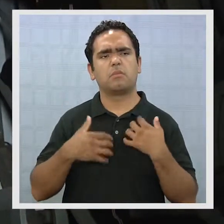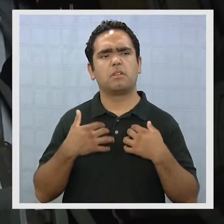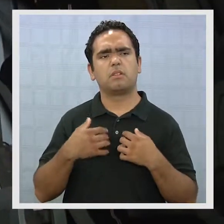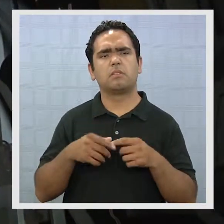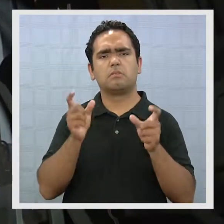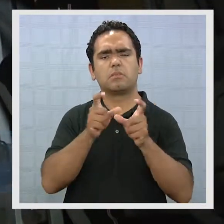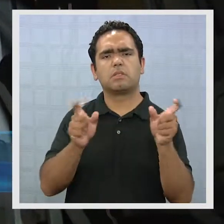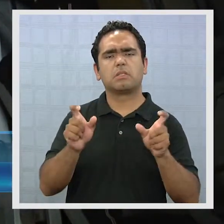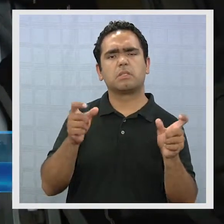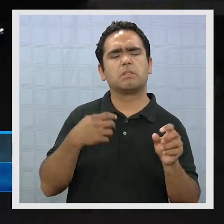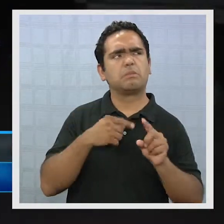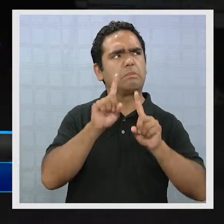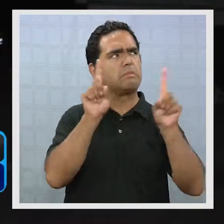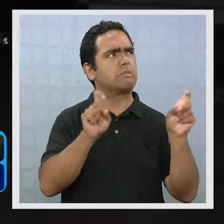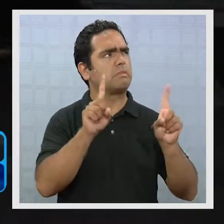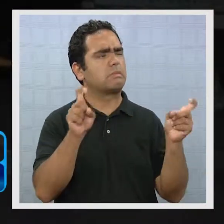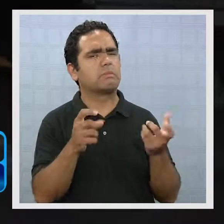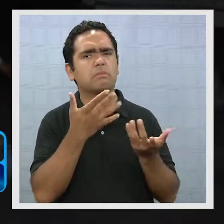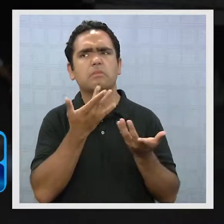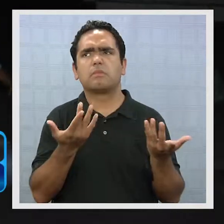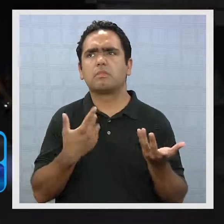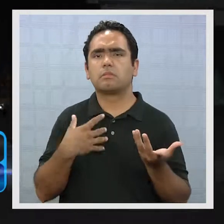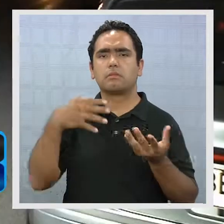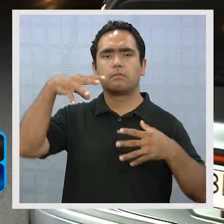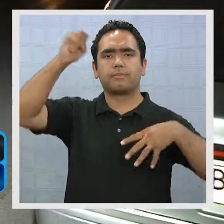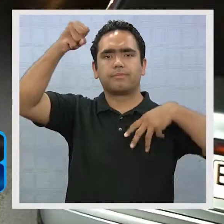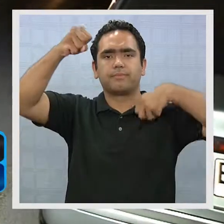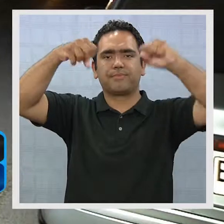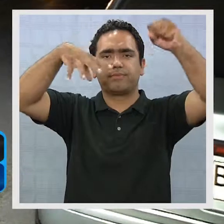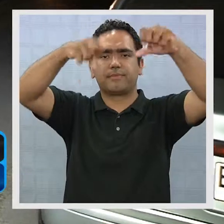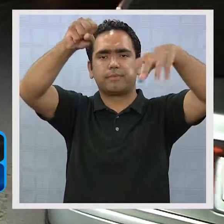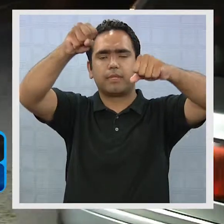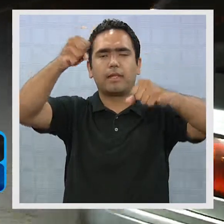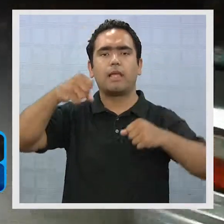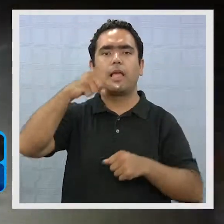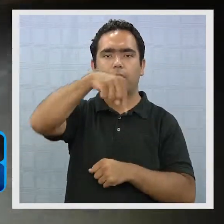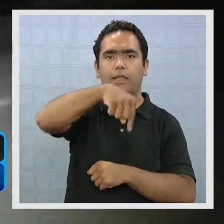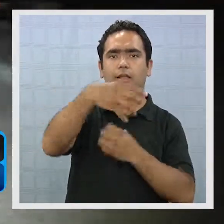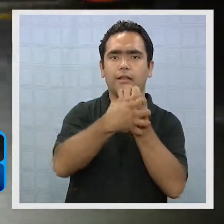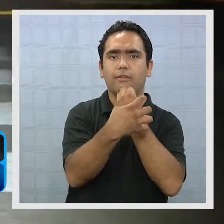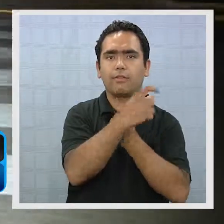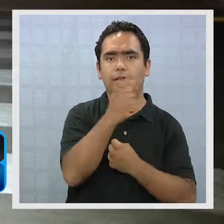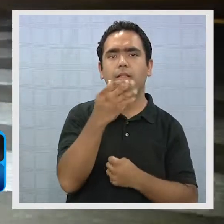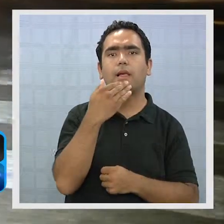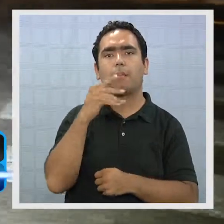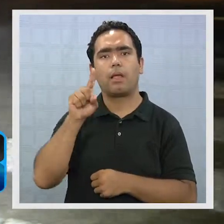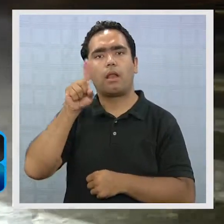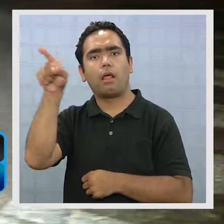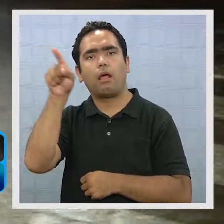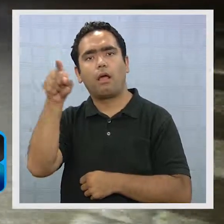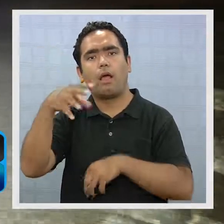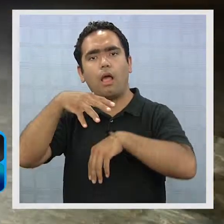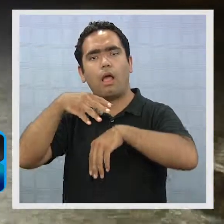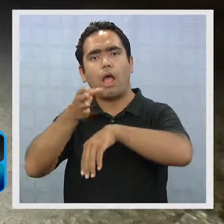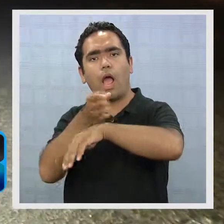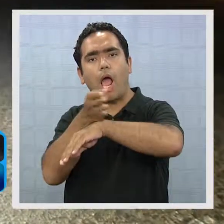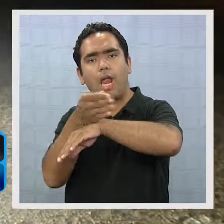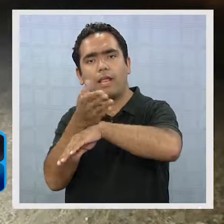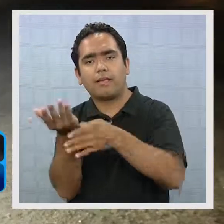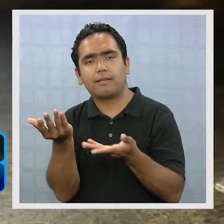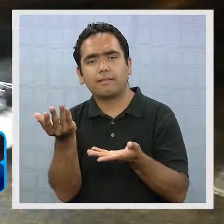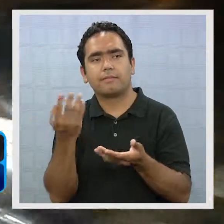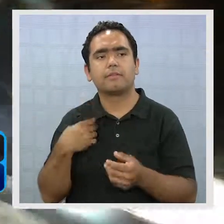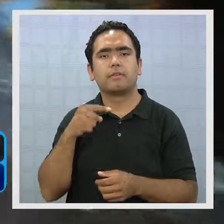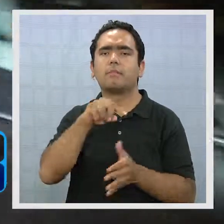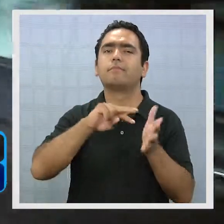Molestia e interrogantes entre la ciudadanía dejó el apagón registrado entre las regiones de Tarapacá y Arica Parinacota este jueves 19 de